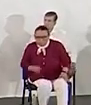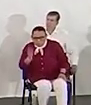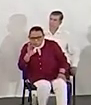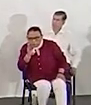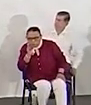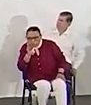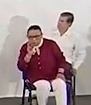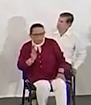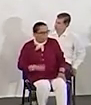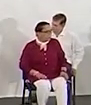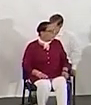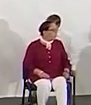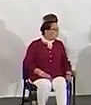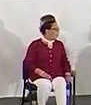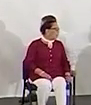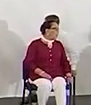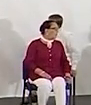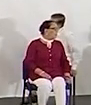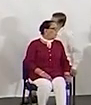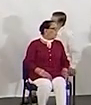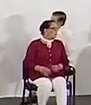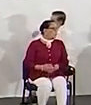No tienes… Ah, bueno,